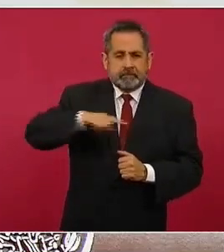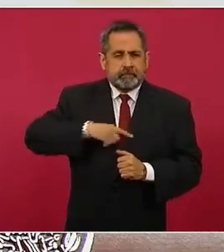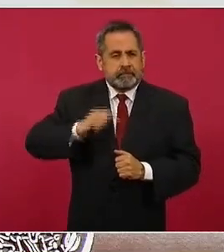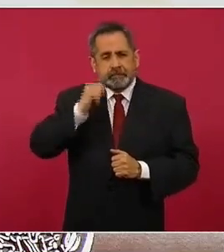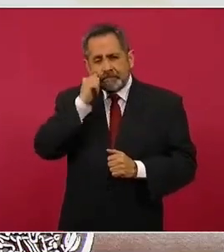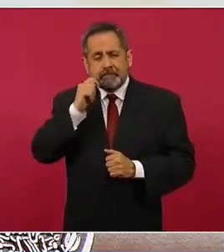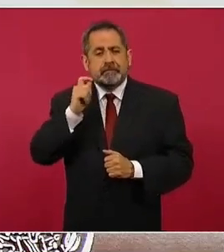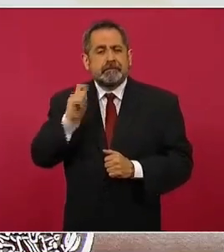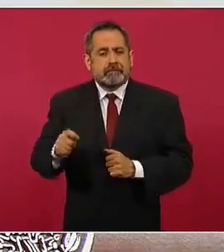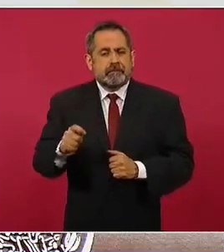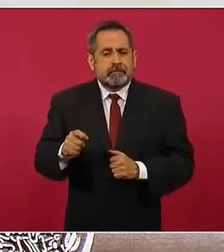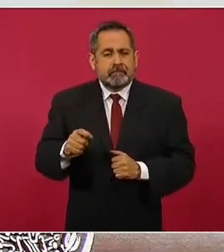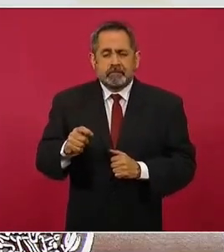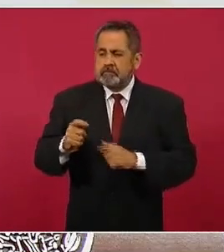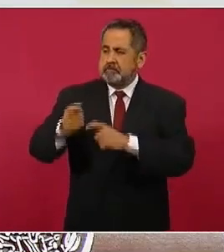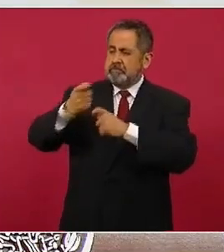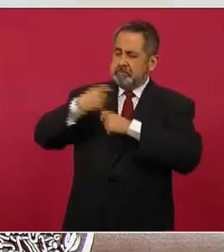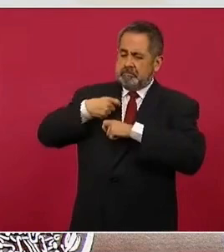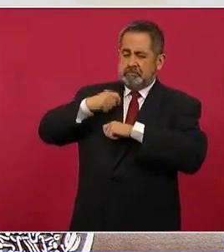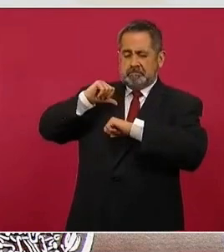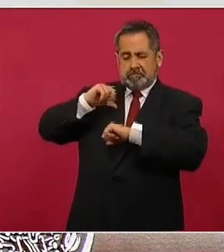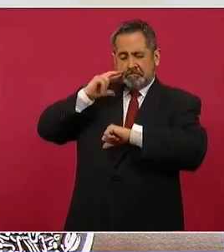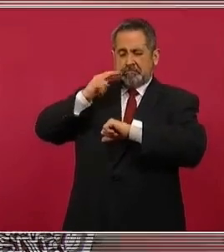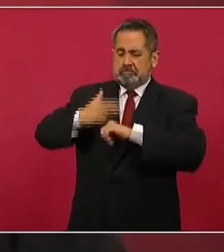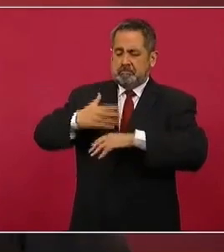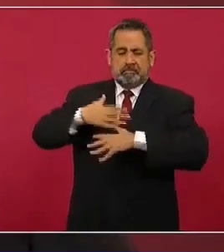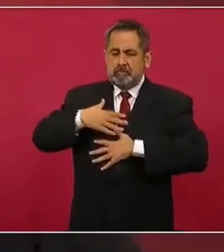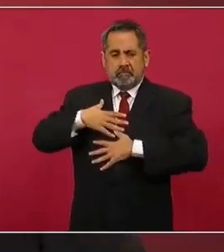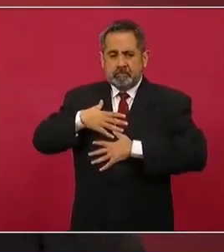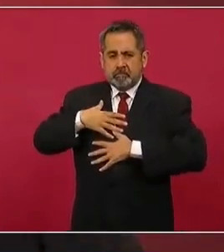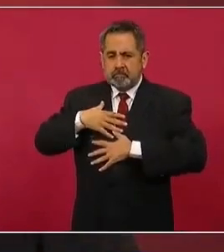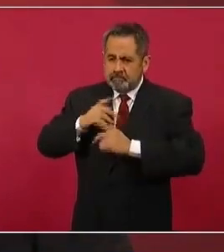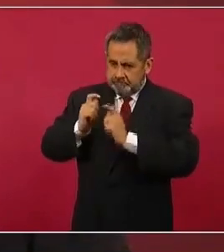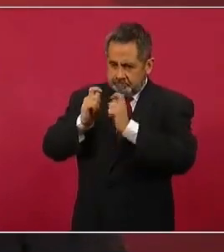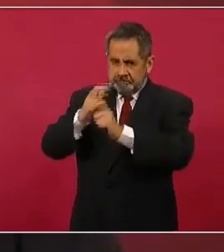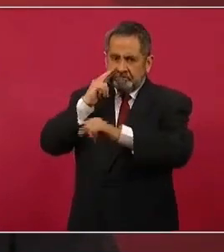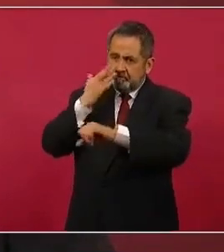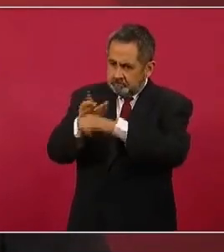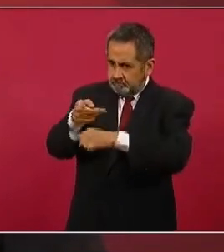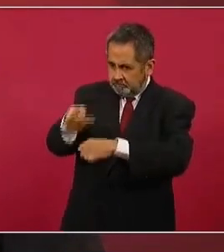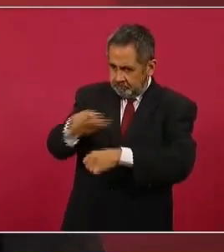importan tanto los cargos, sino los encargos.